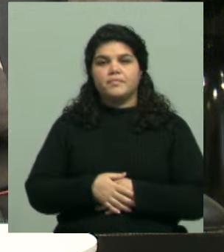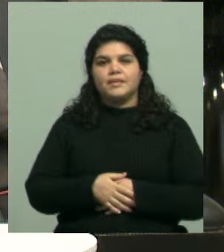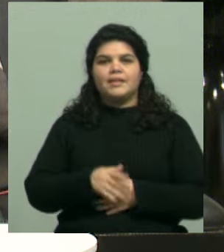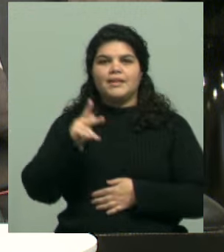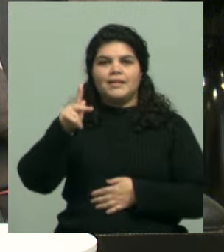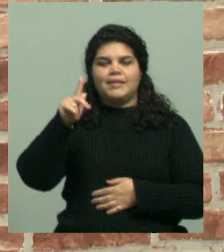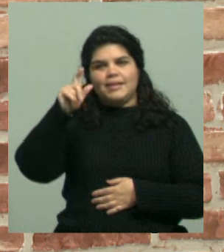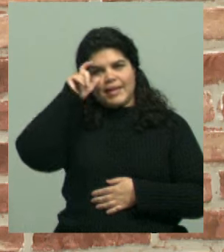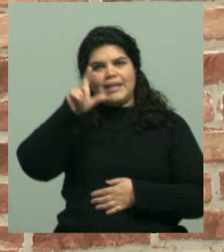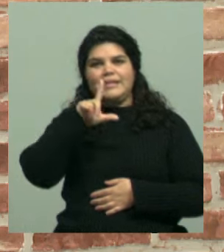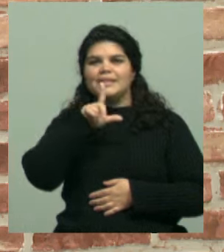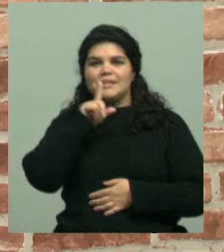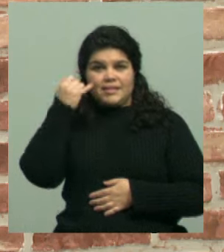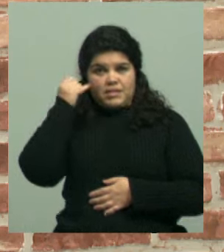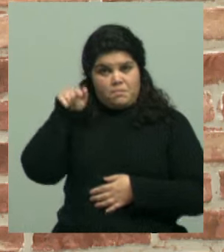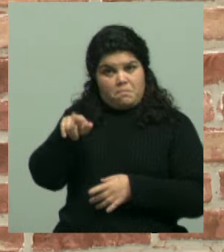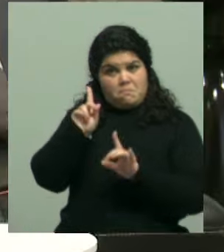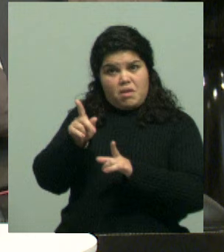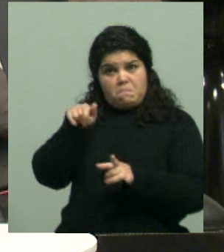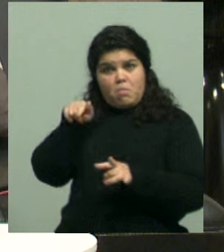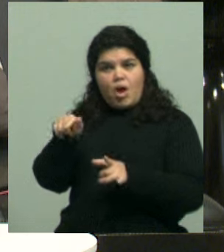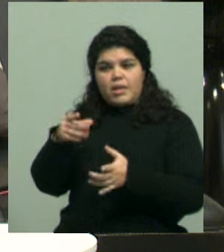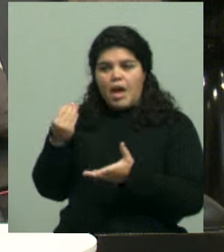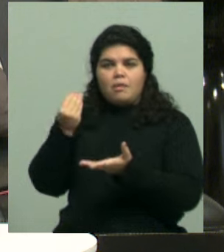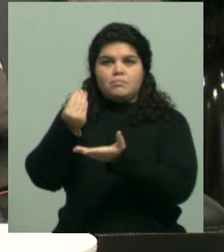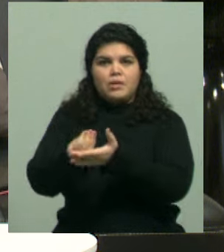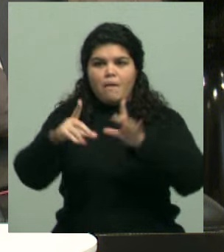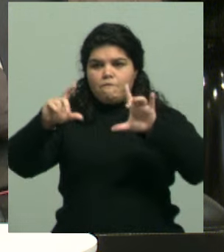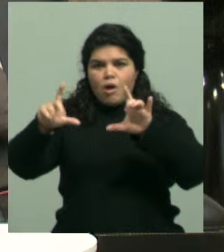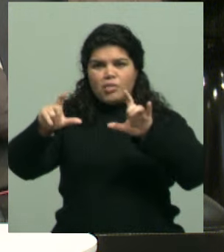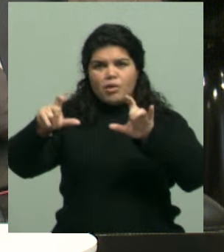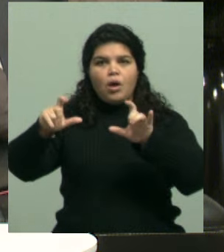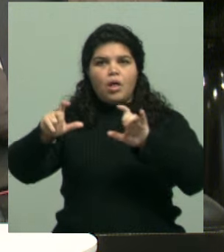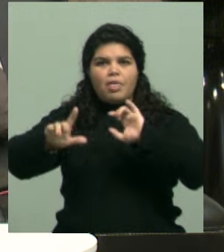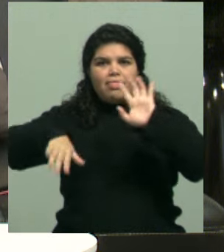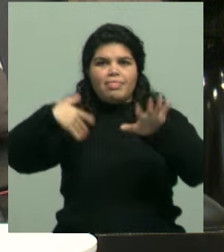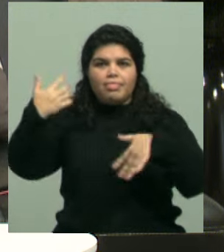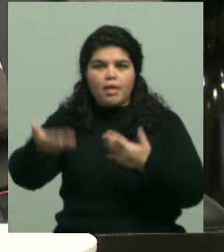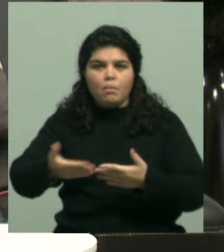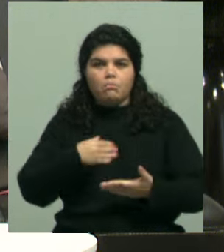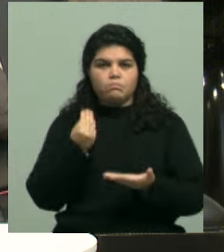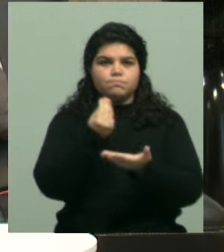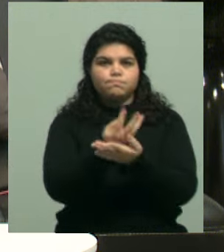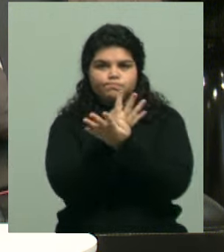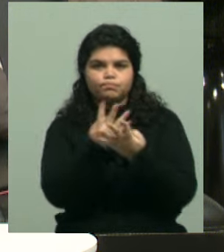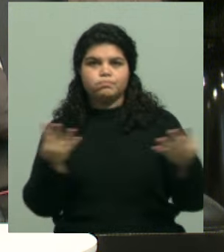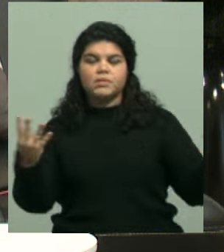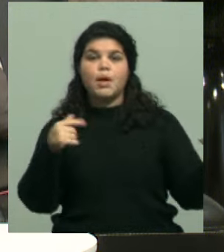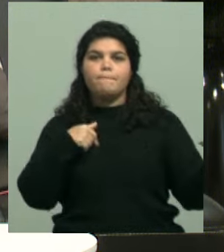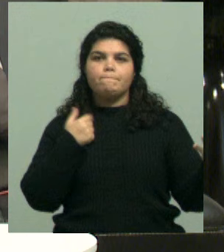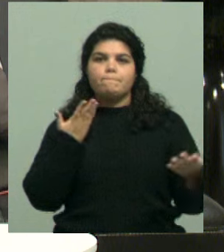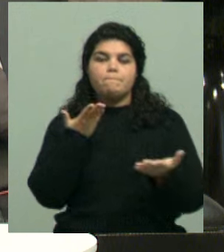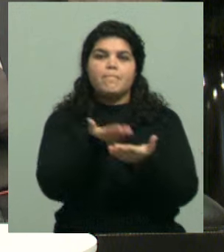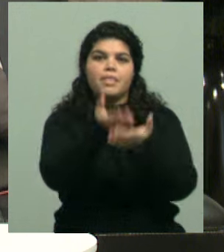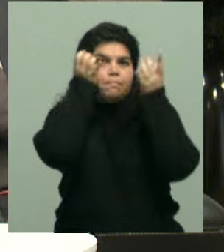hijos, ¿te acordás? Sí, que se armó un revuelo terrible porque tuvieron que salir a pedir disculpas. Exactamente. Incluso tuvieron que bajar la foto desde la cuenta